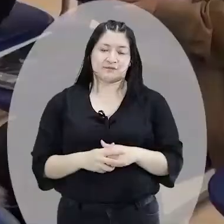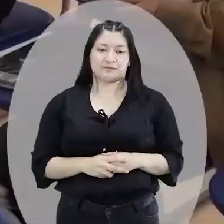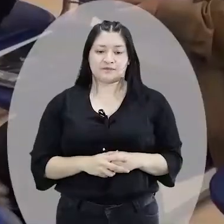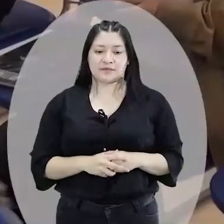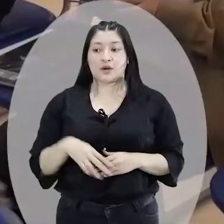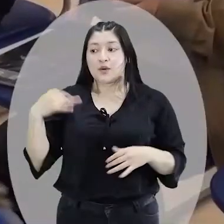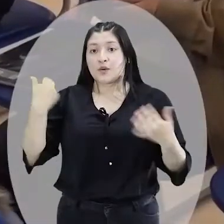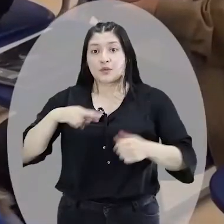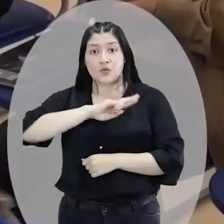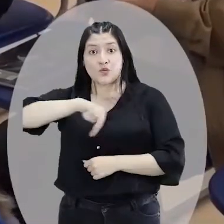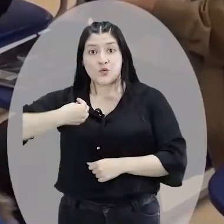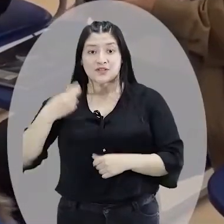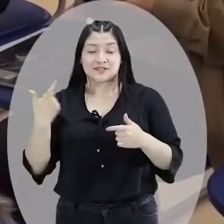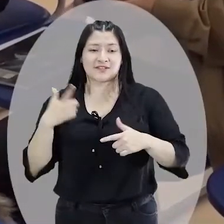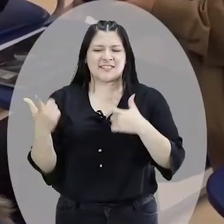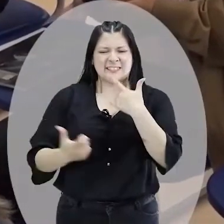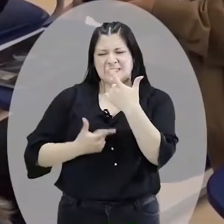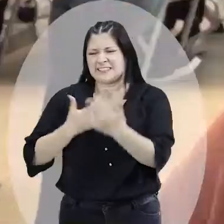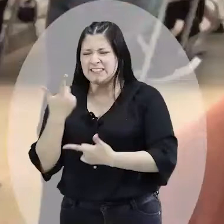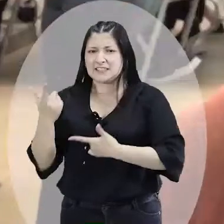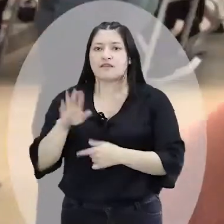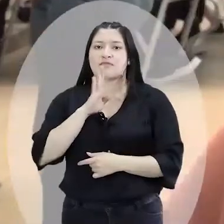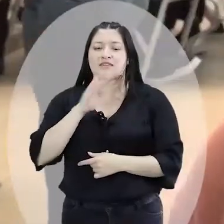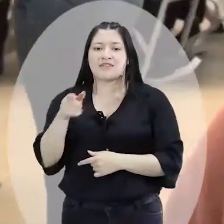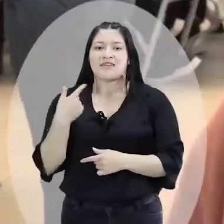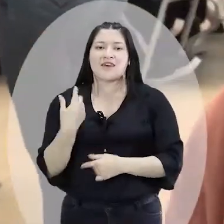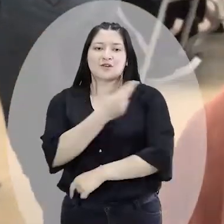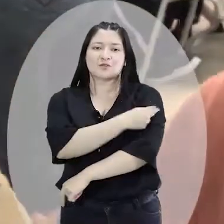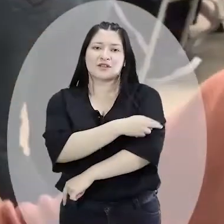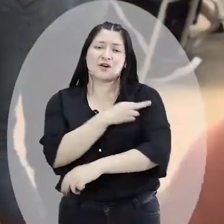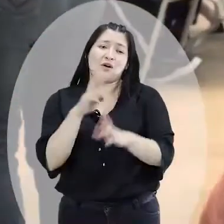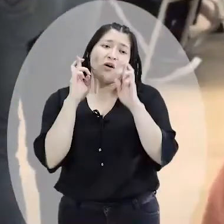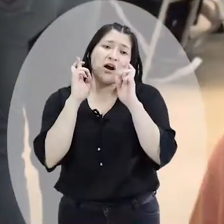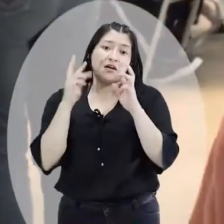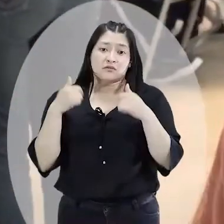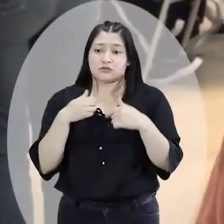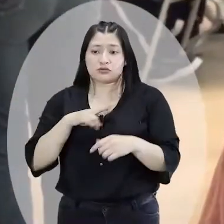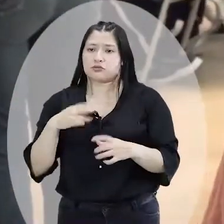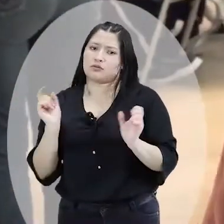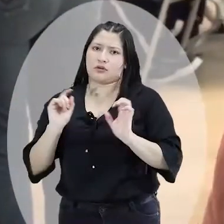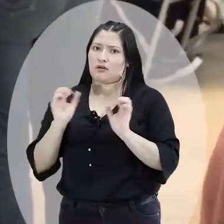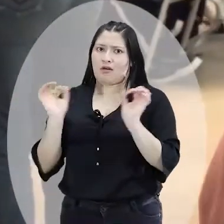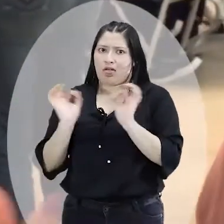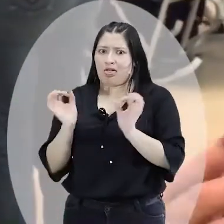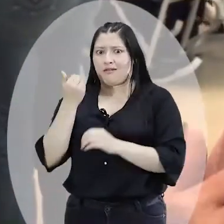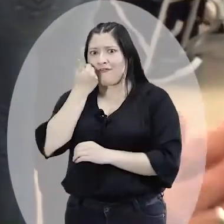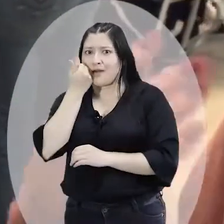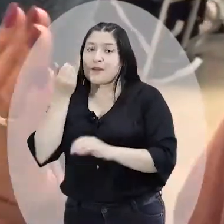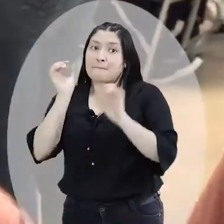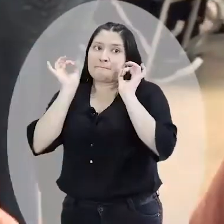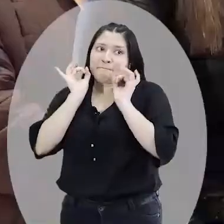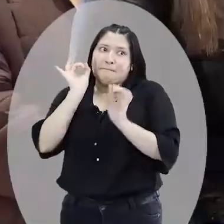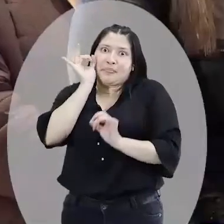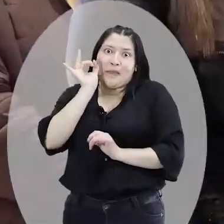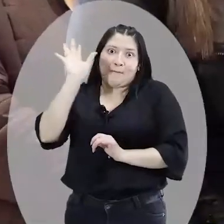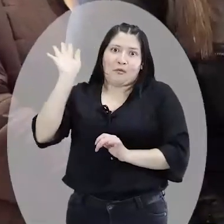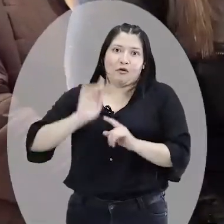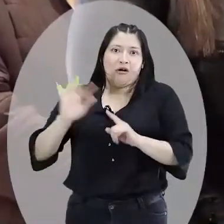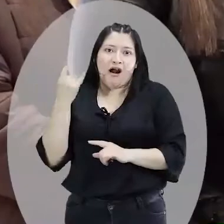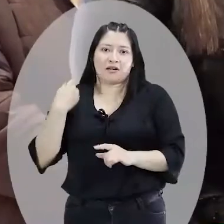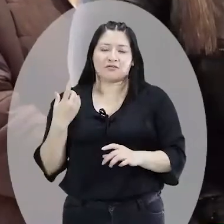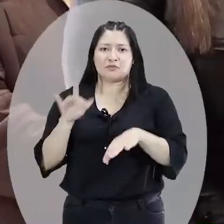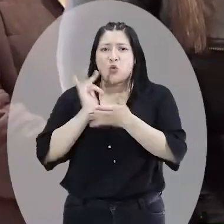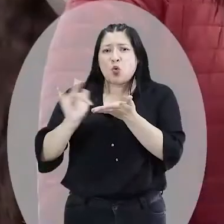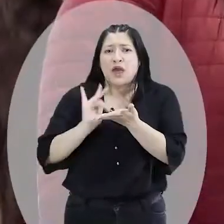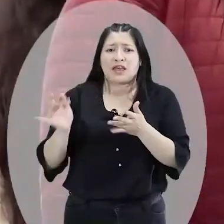sea. Que aquí tienen nuestro hospital, nuestra lucha para ellos. Ojalá, pues uno no quiere que se enfermen, ¿no? Pero